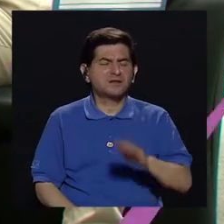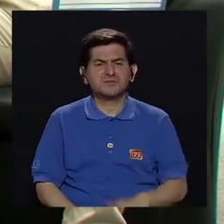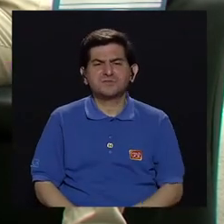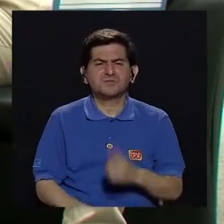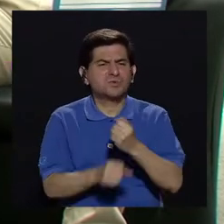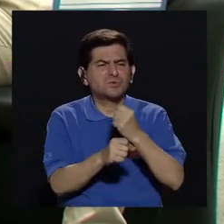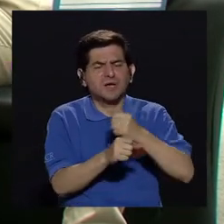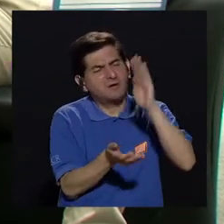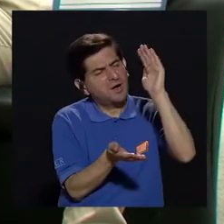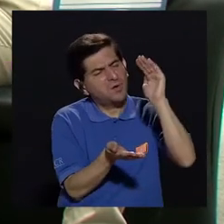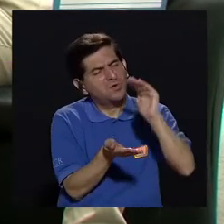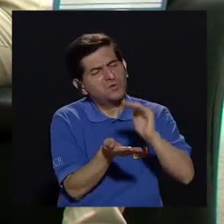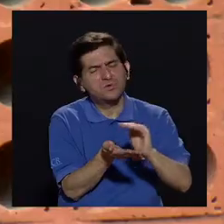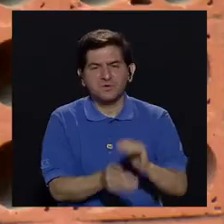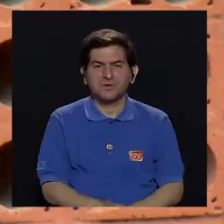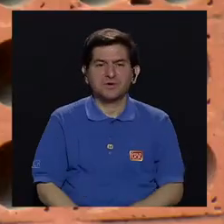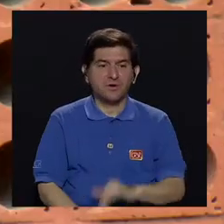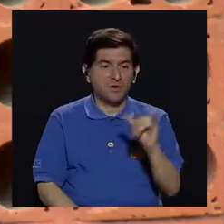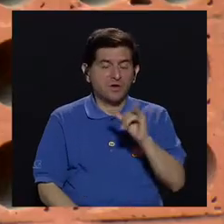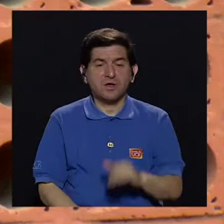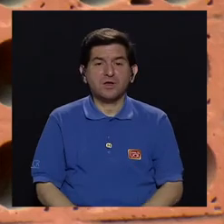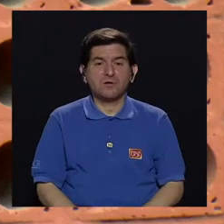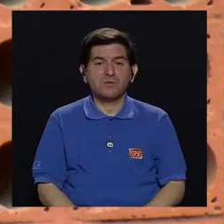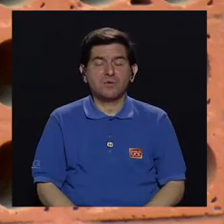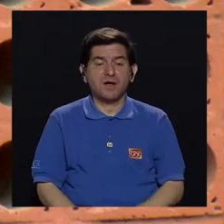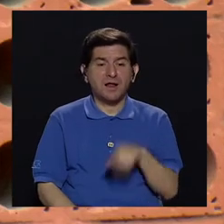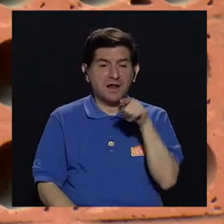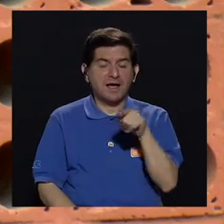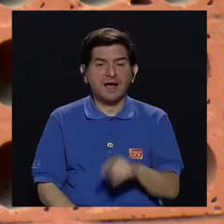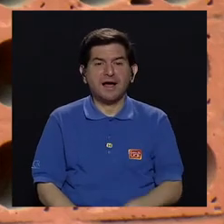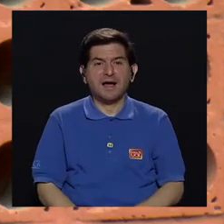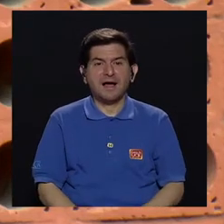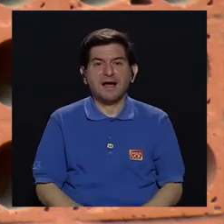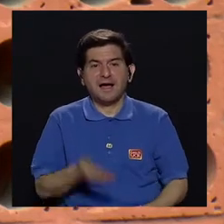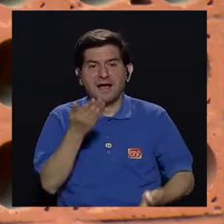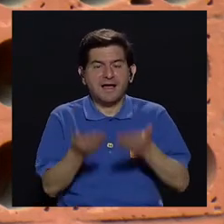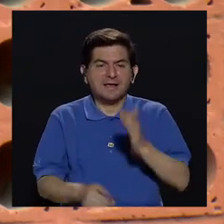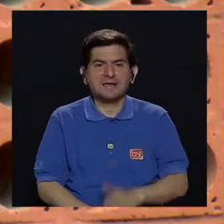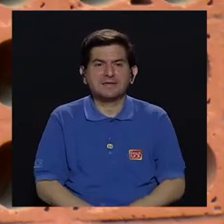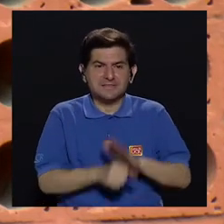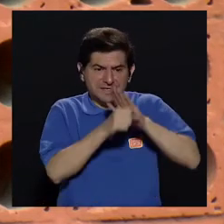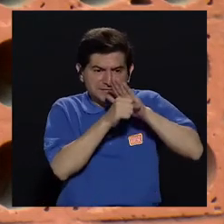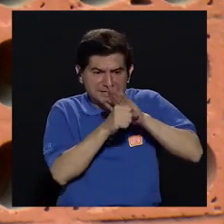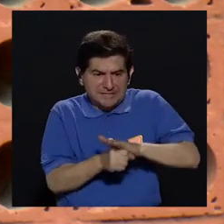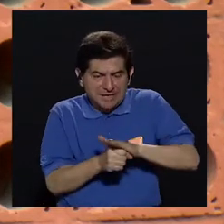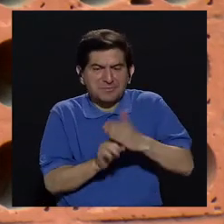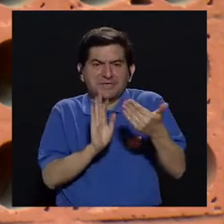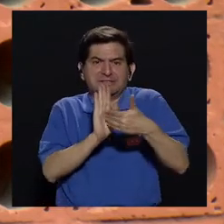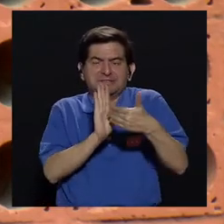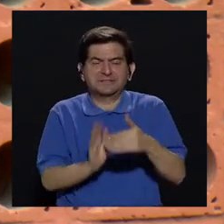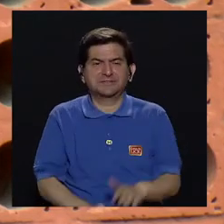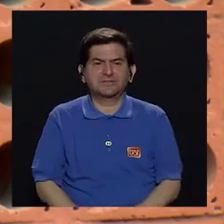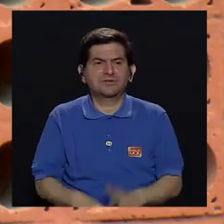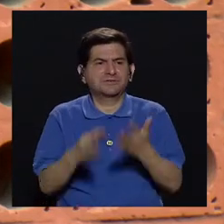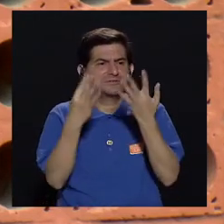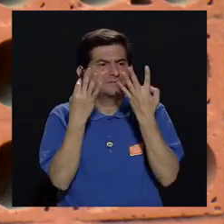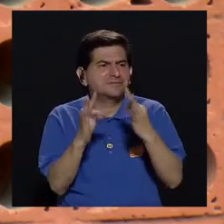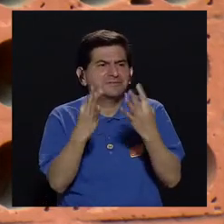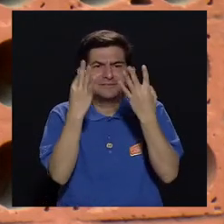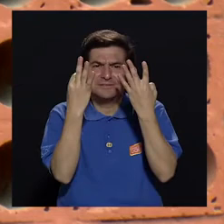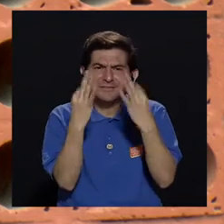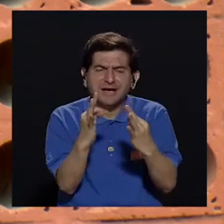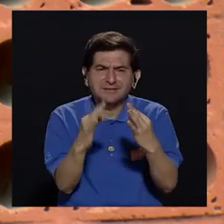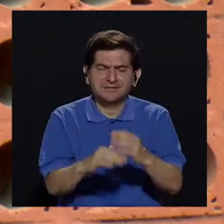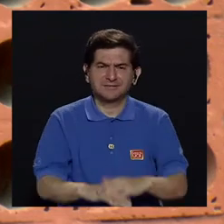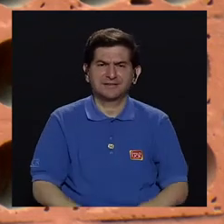durante el día, su rendimiento baja, entonces aumentan los niveles de presión hacia sí mismo. Puede ser también tratar